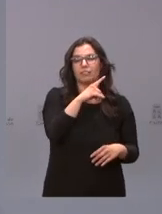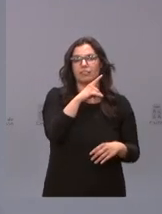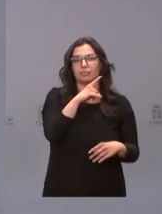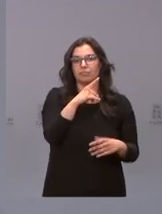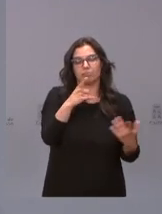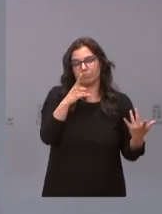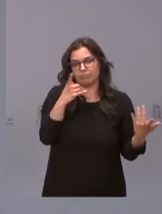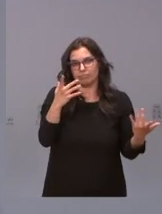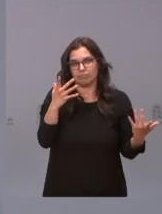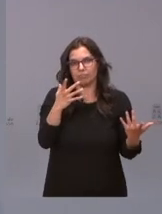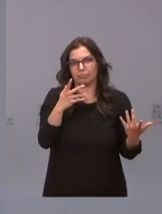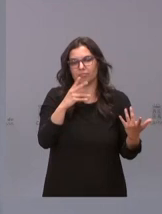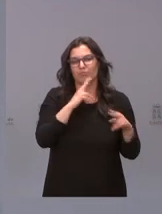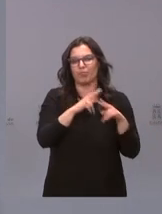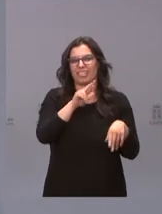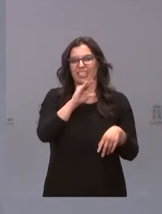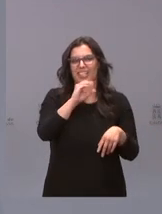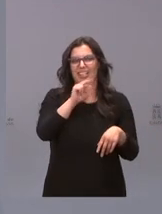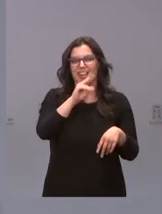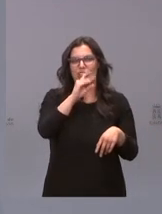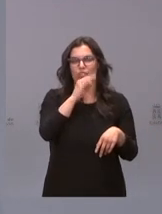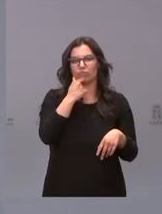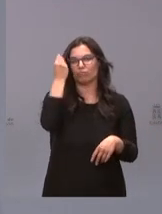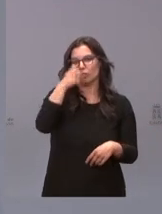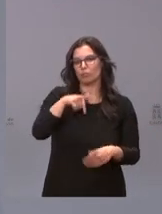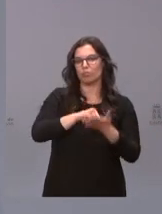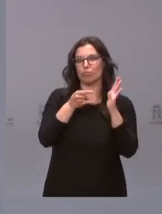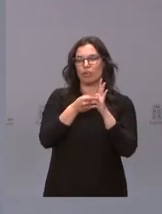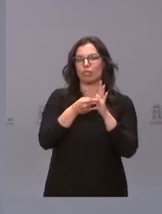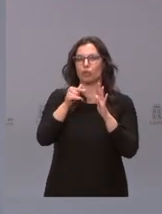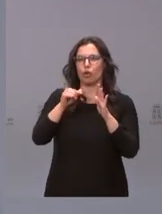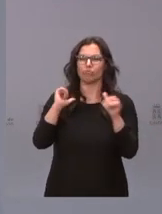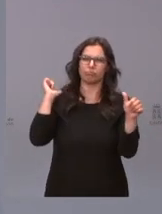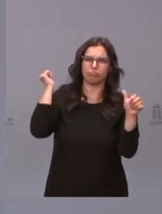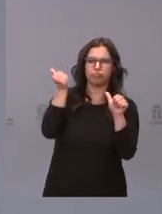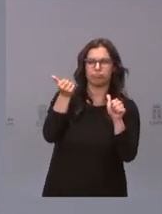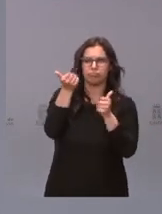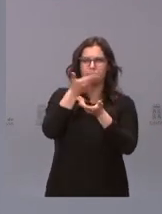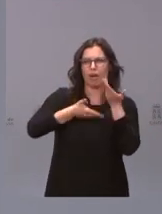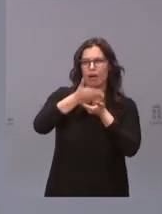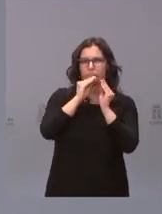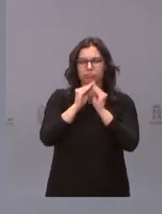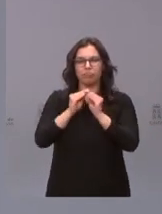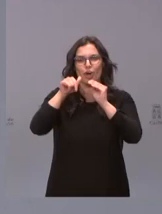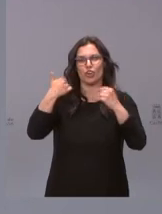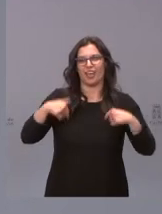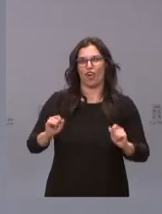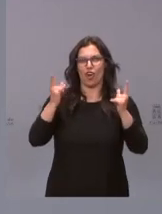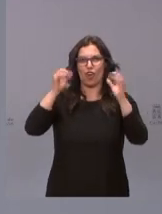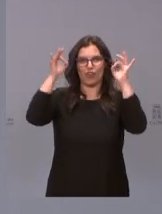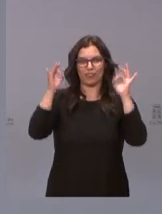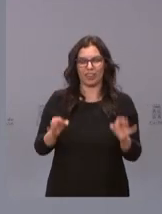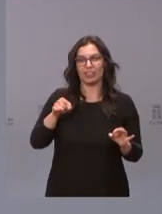Desde luego, Ricardo, esto yo creo que es un proyecto en el que veníamos trabajando de tiempo y hoy se concreta y es uno de los